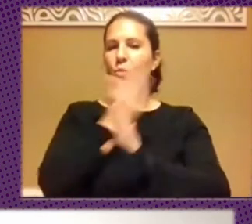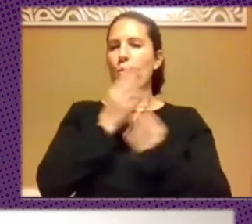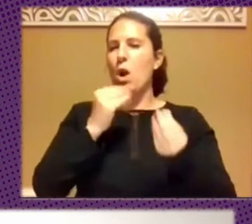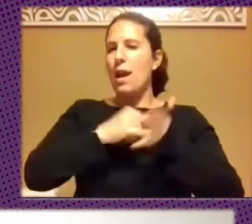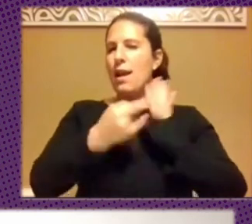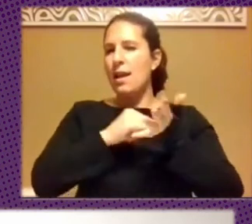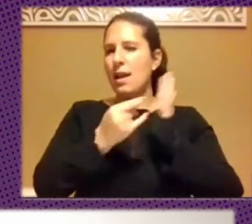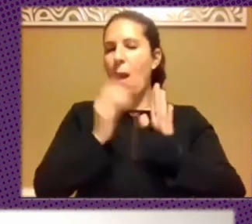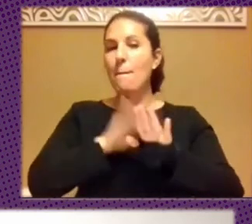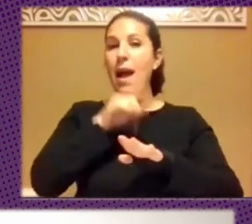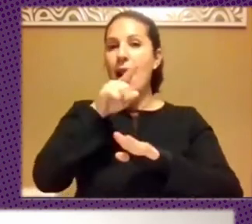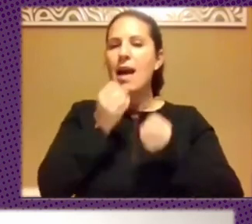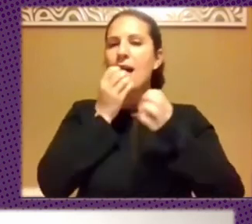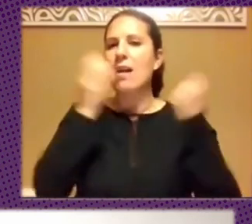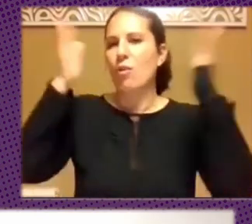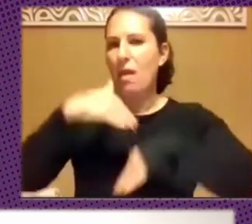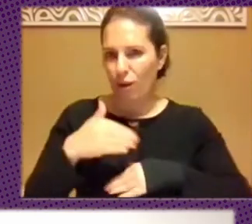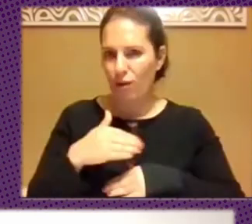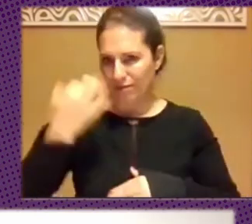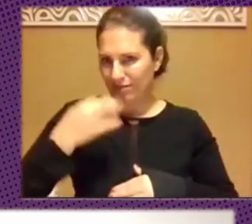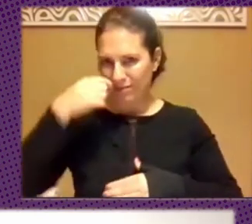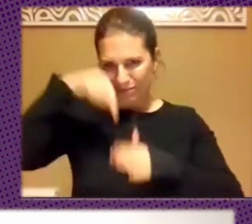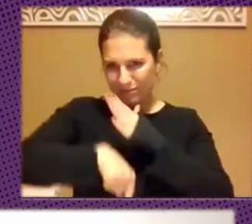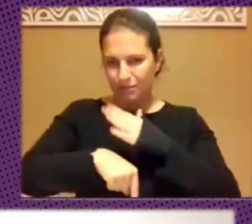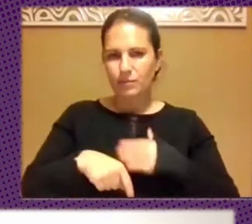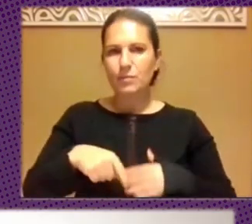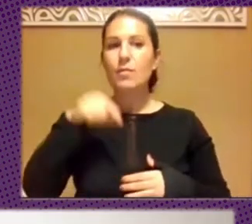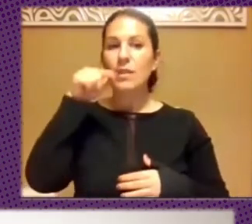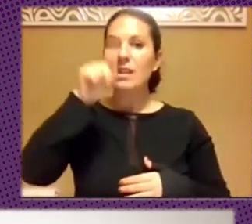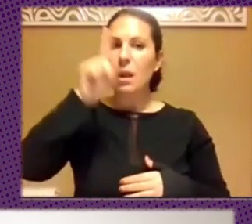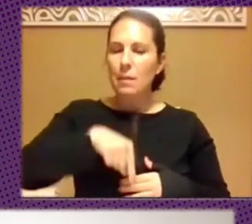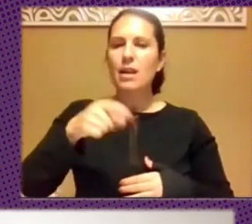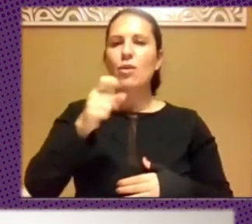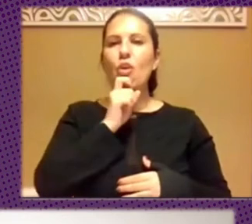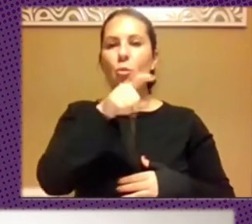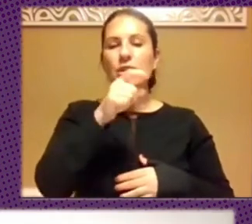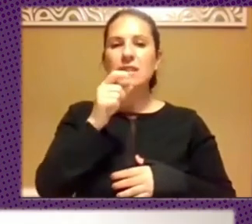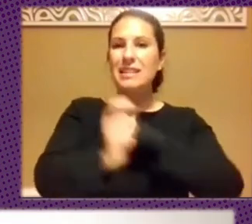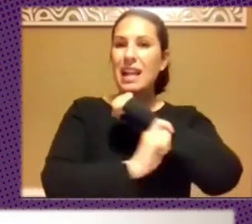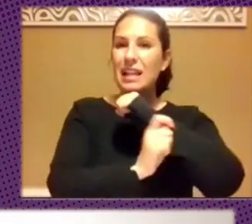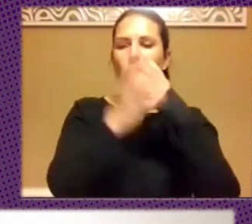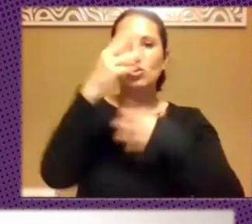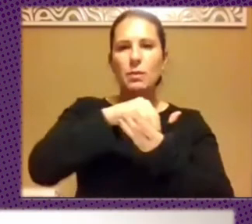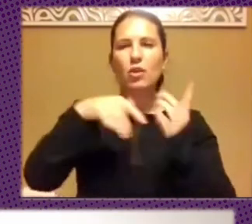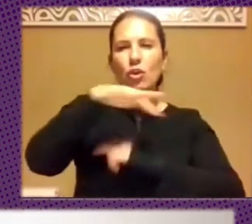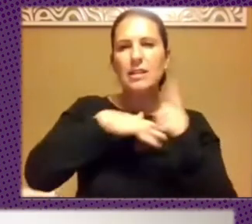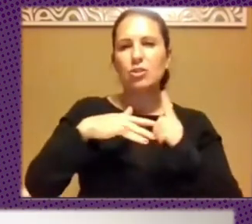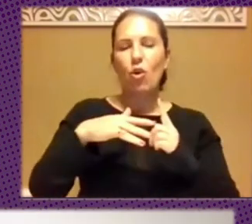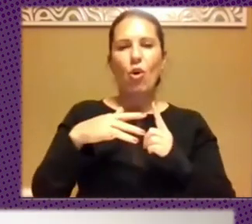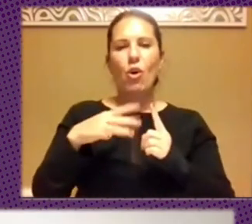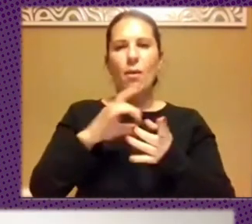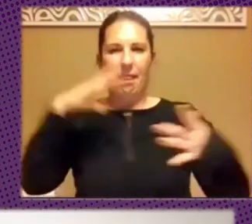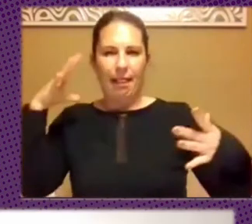desinformación. También hemos estudiado estas estrategias, cómo se sacan de contexto información, se utiliza el rumor, se